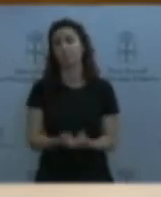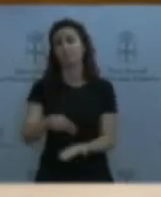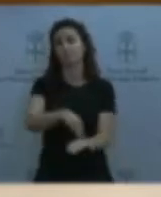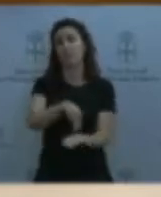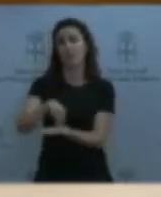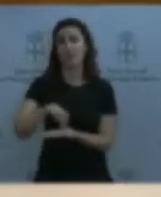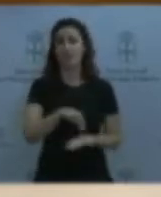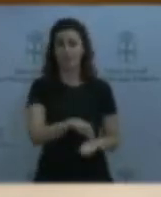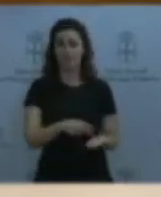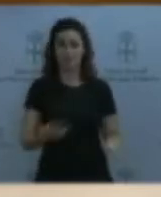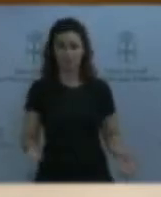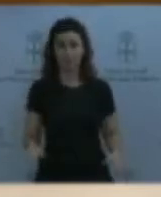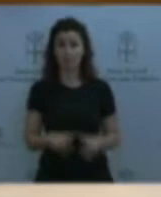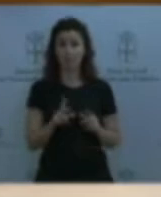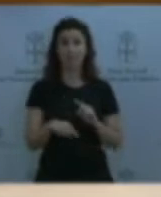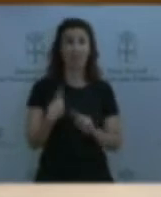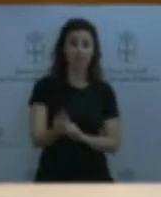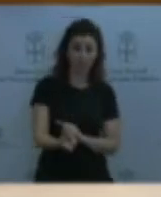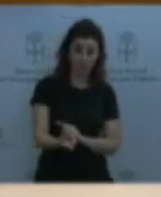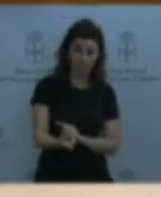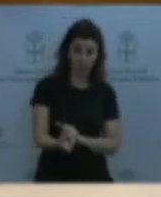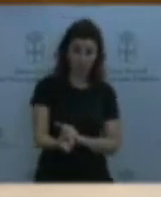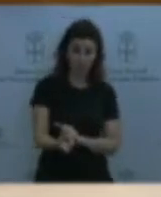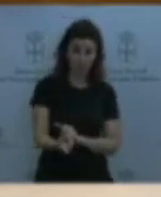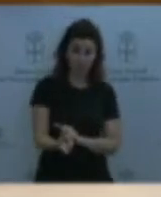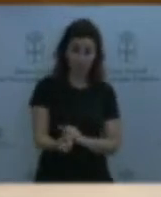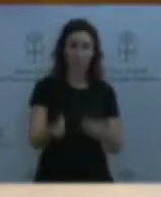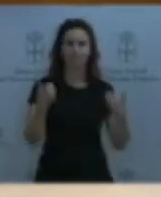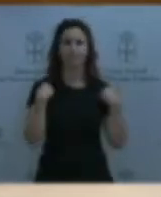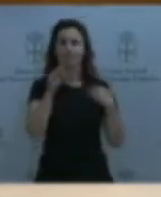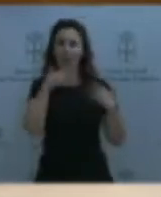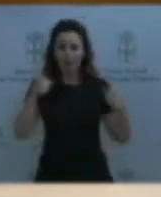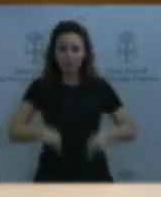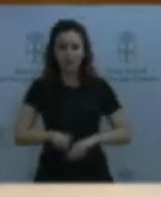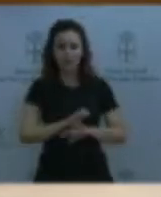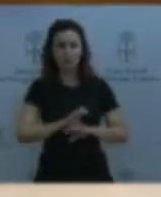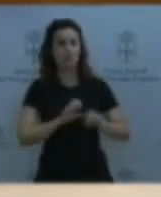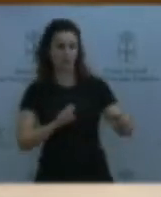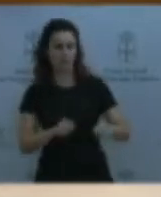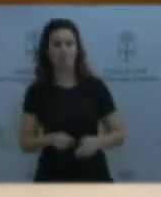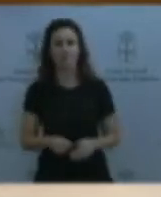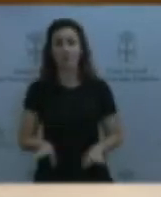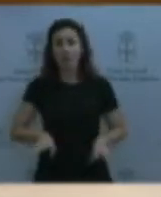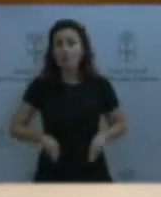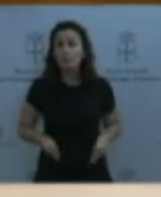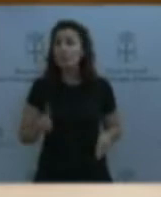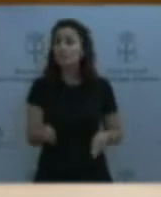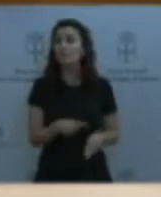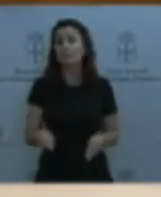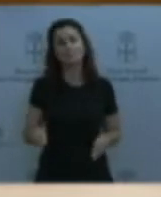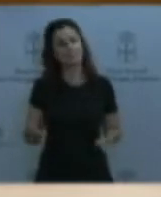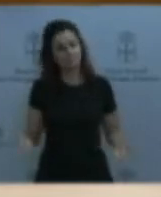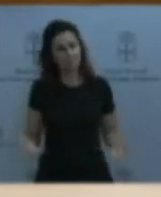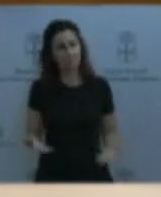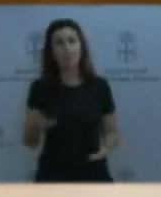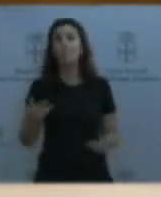desde luego, es responsabilidad de su consejería. ¿La asuma o no la quiere asumir? Fíjese si es urgente que intervenga,